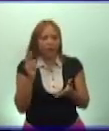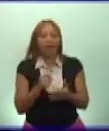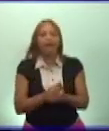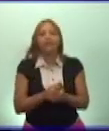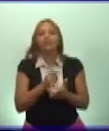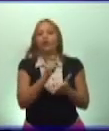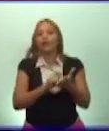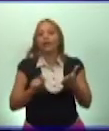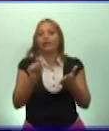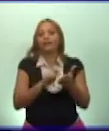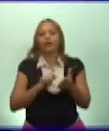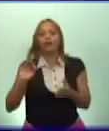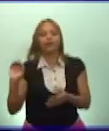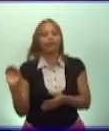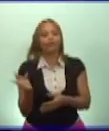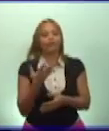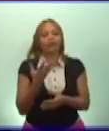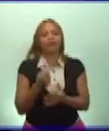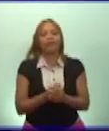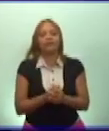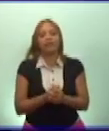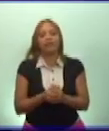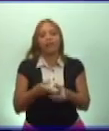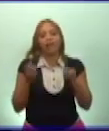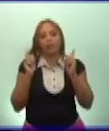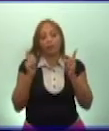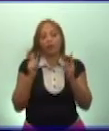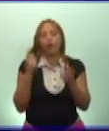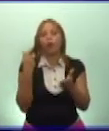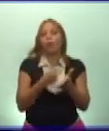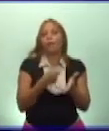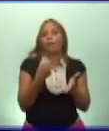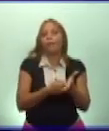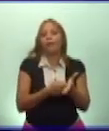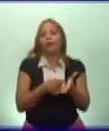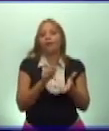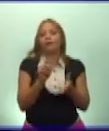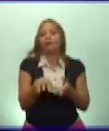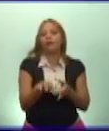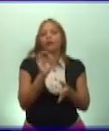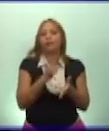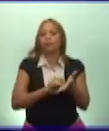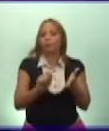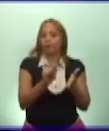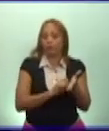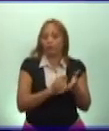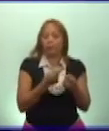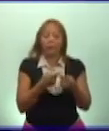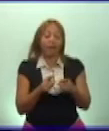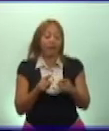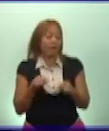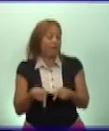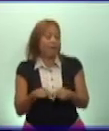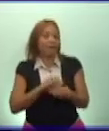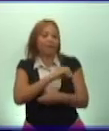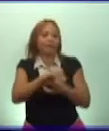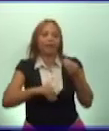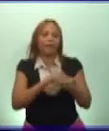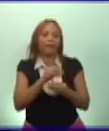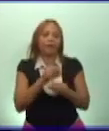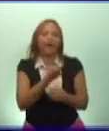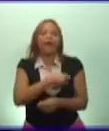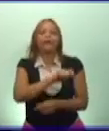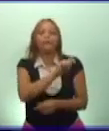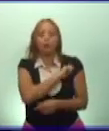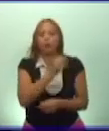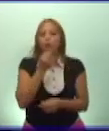fraudulentas, los politiqueros compraban los votos. Sin embargo, esto ha cambiado. El pueblo